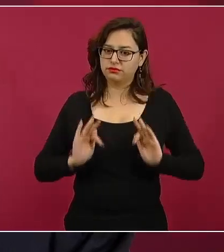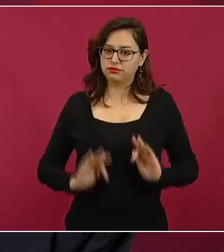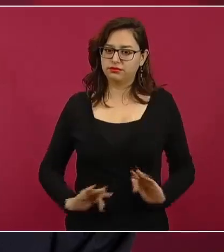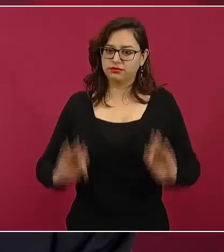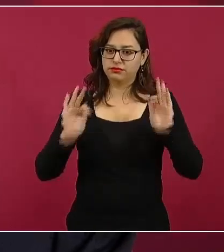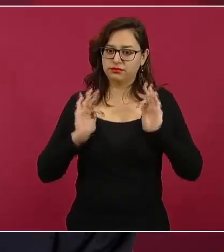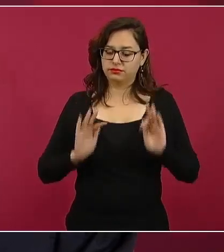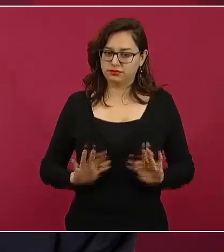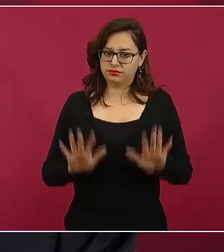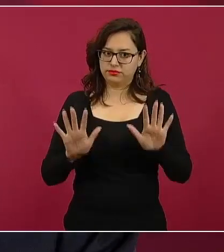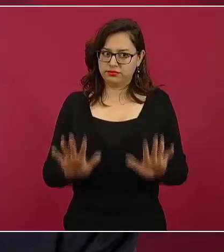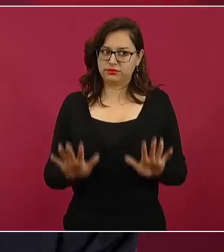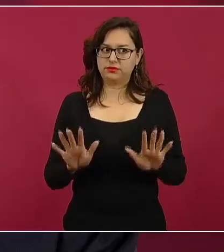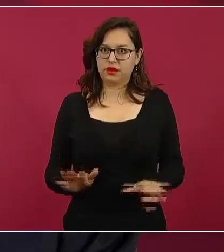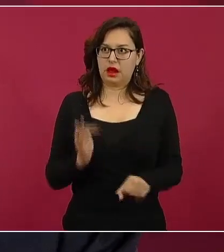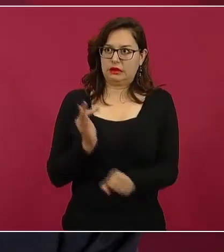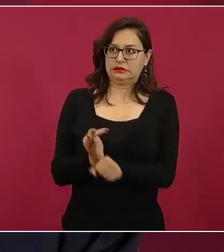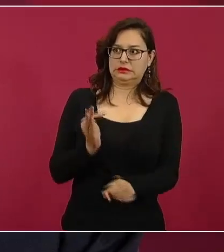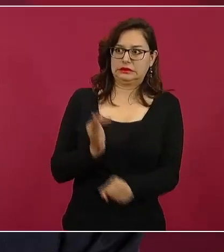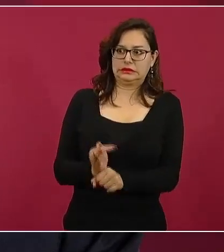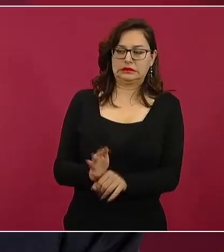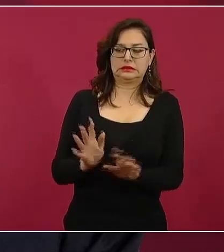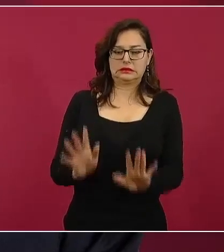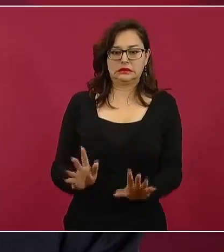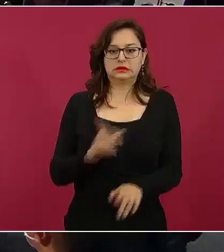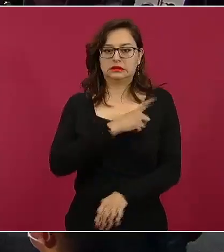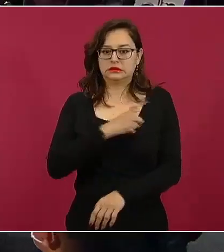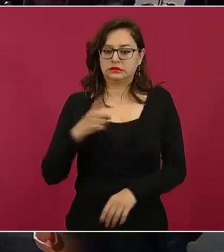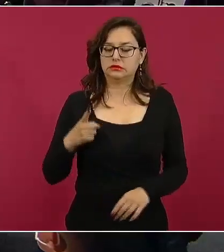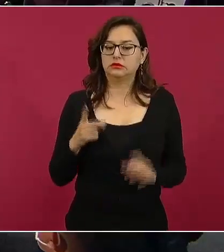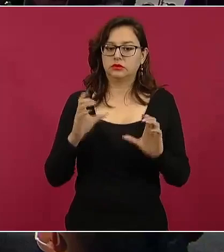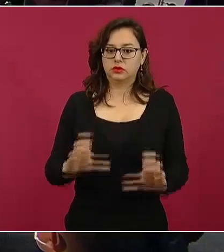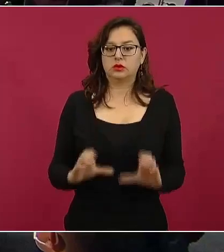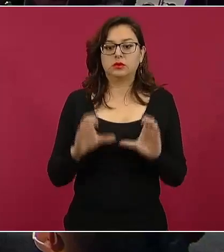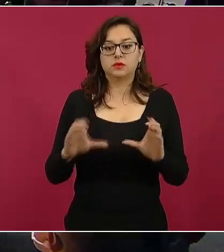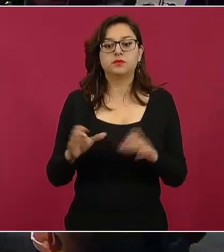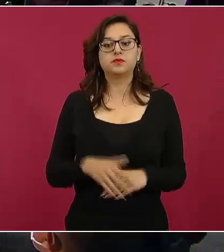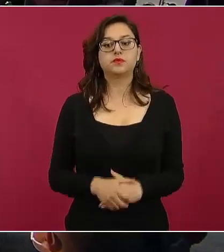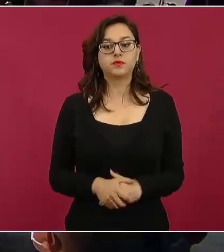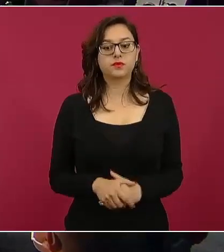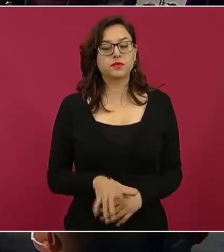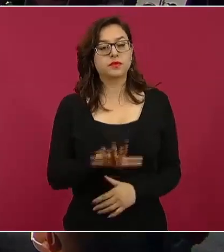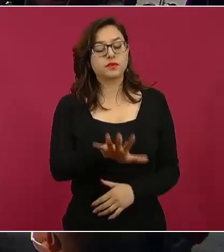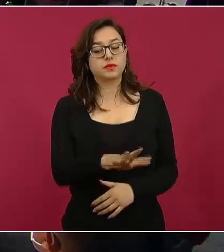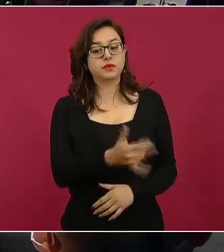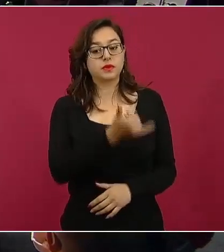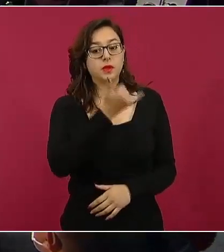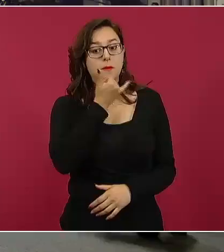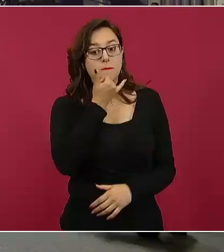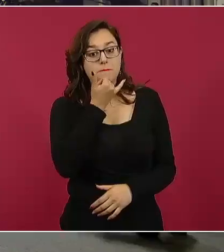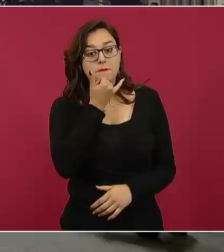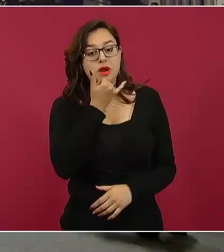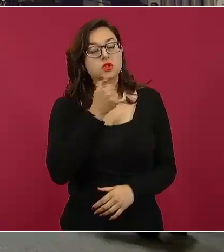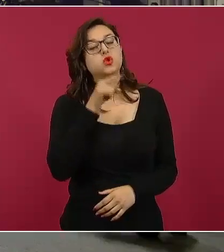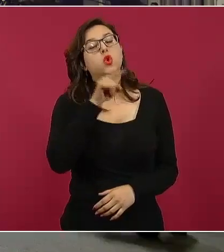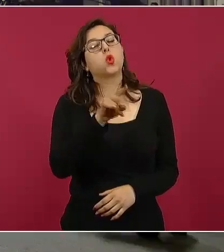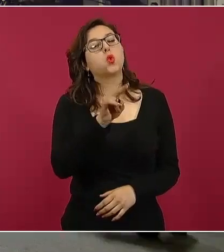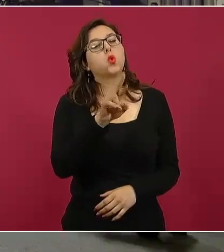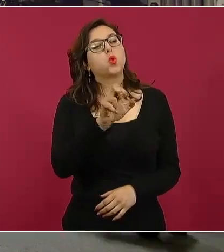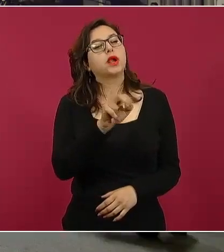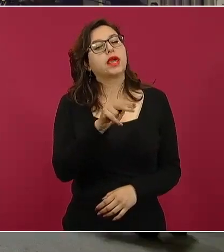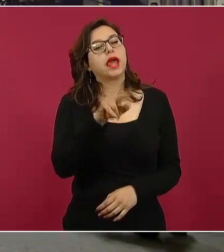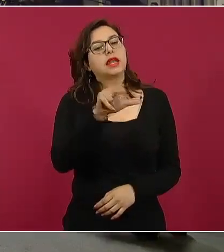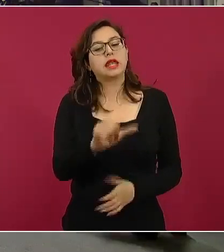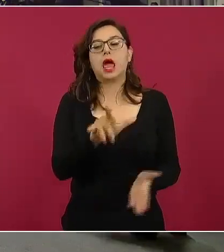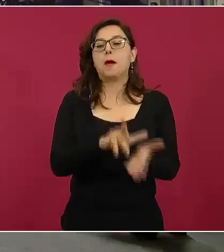que debe prevalecer en política exterior. Disculpe, así como han estado apoyando a los ciudadanos ucranianos, así